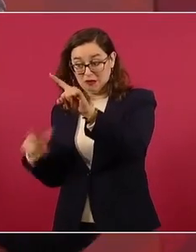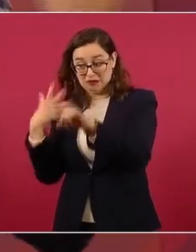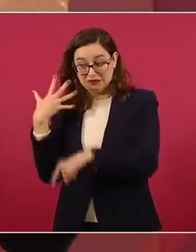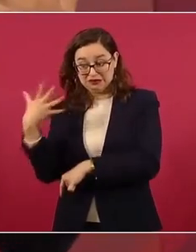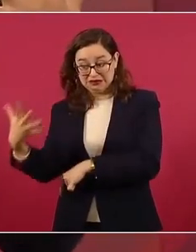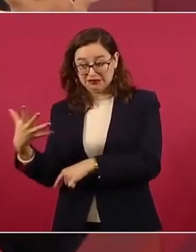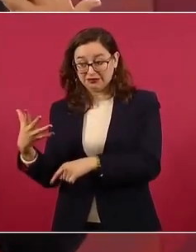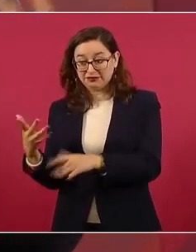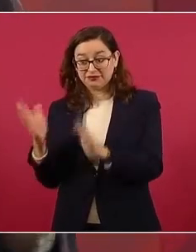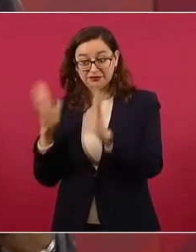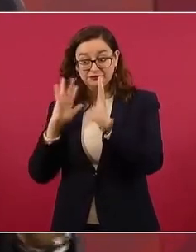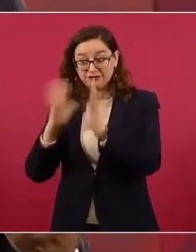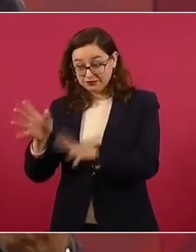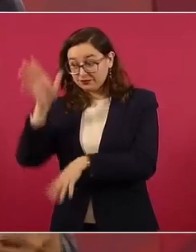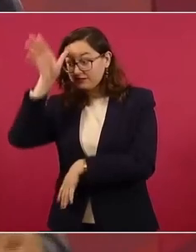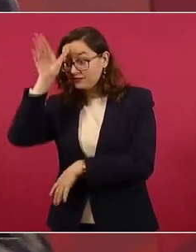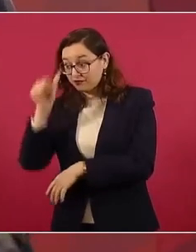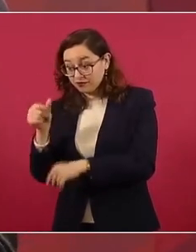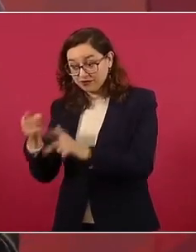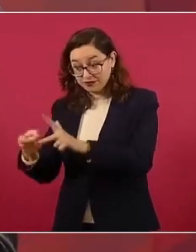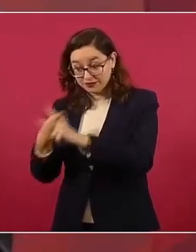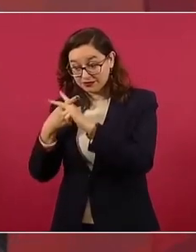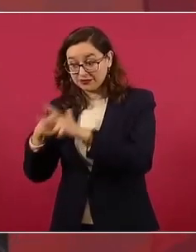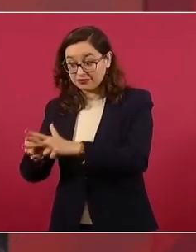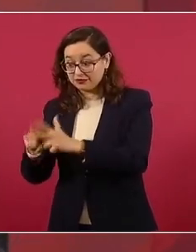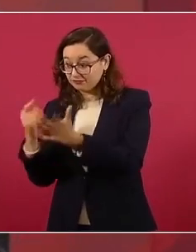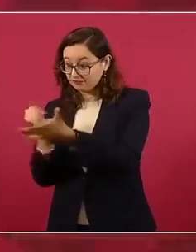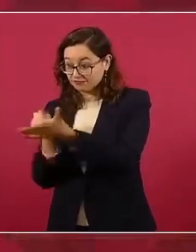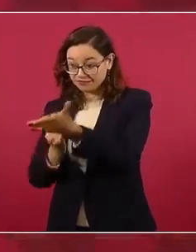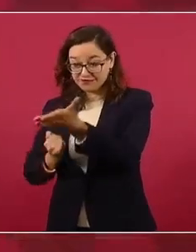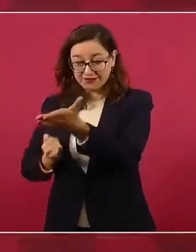O sea, es una conspiración.